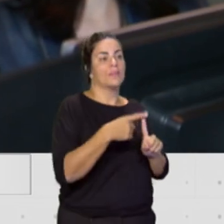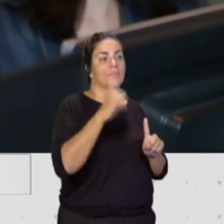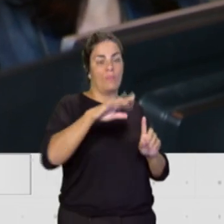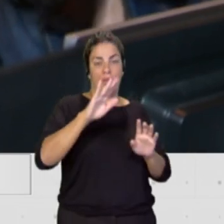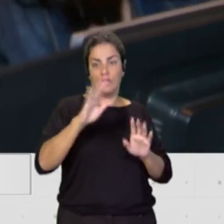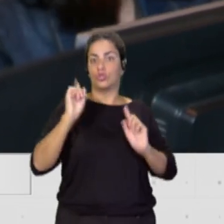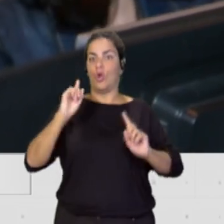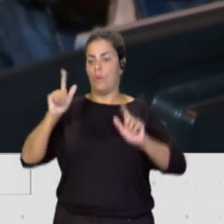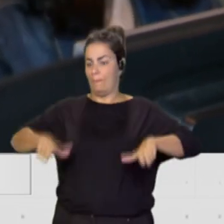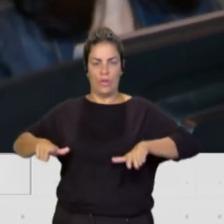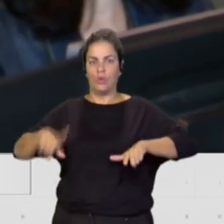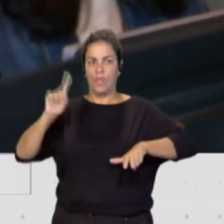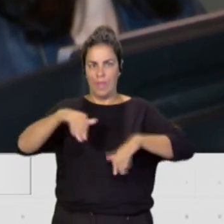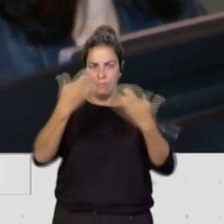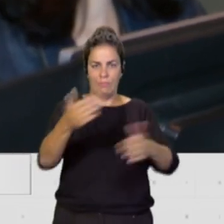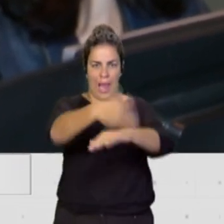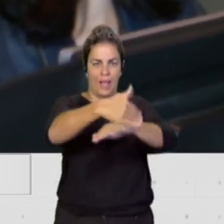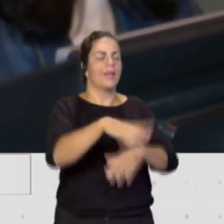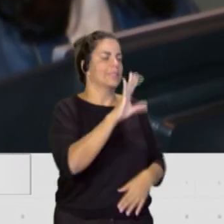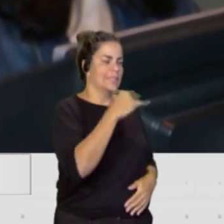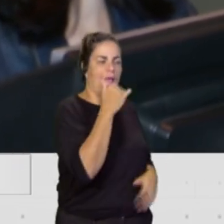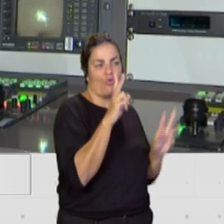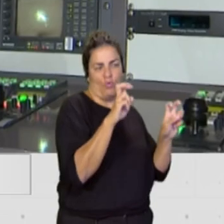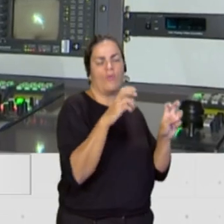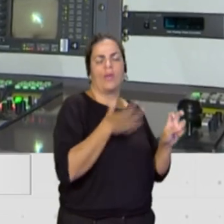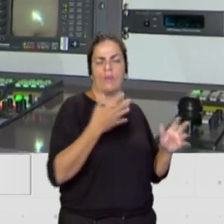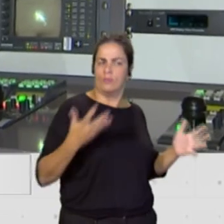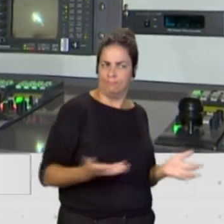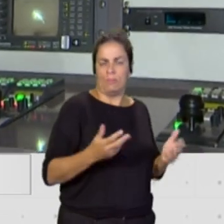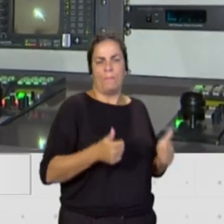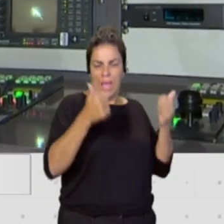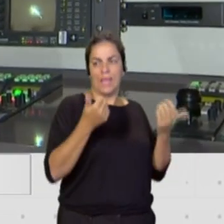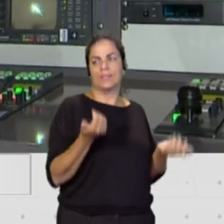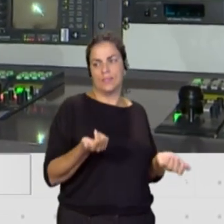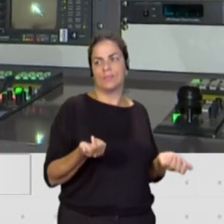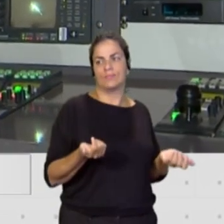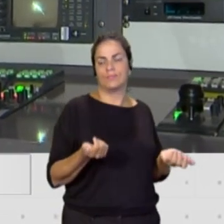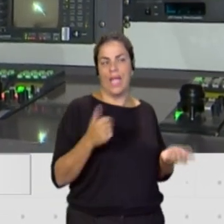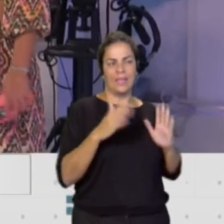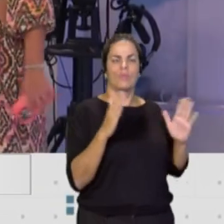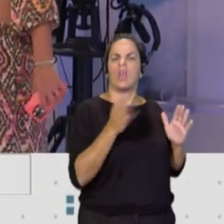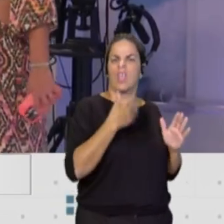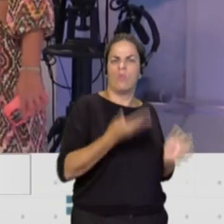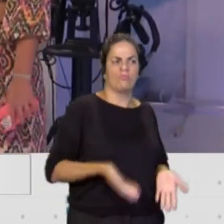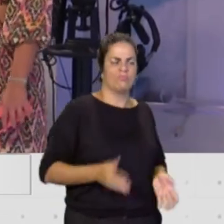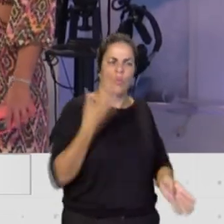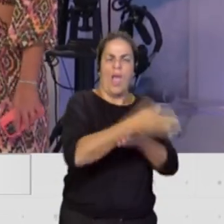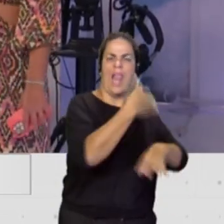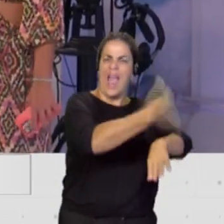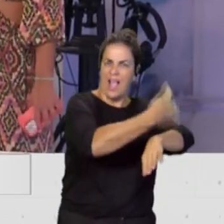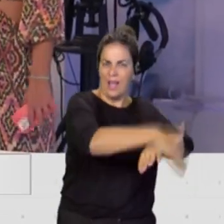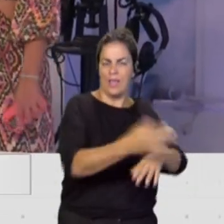Es una parte nueva además también, o que vamos a potenciar más, mejor dicho, esta temporada, el salir a la calle, que nuestras